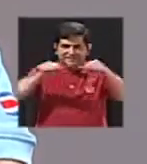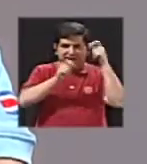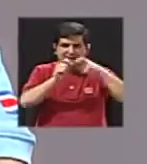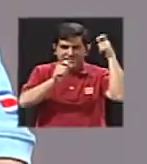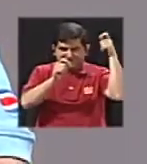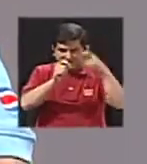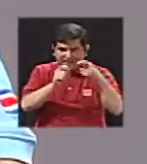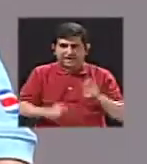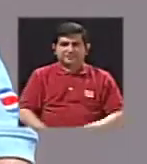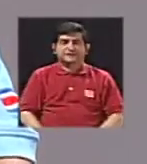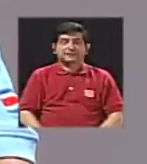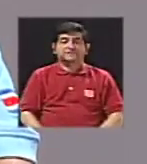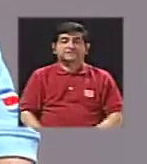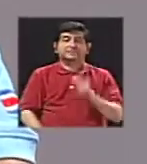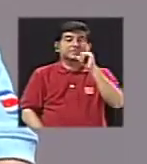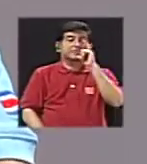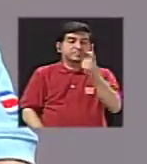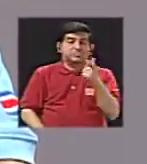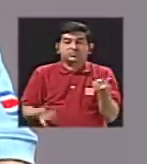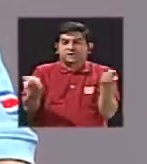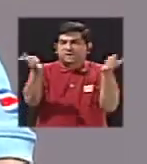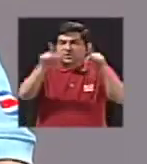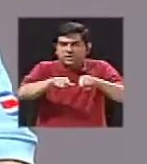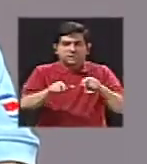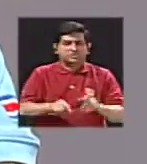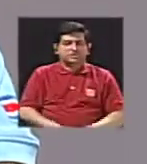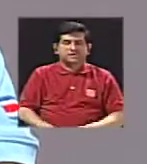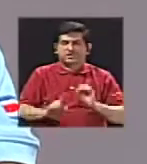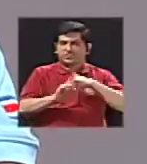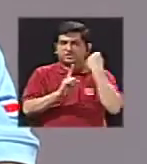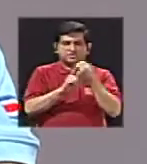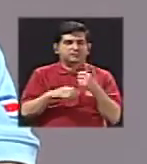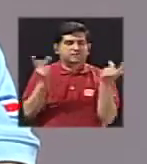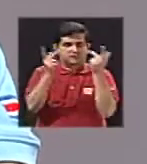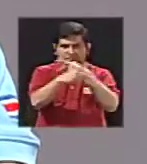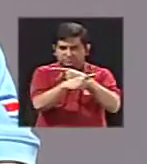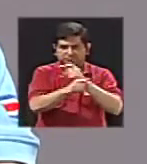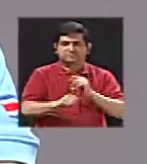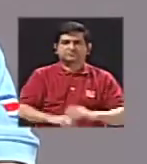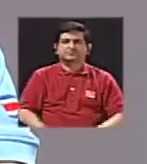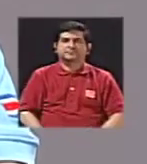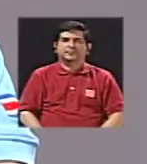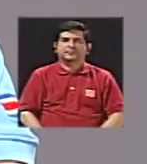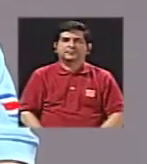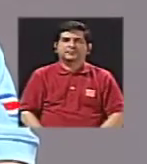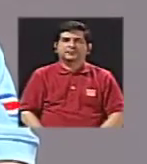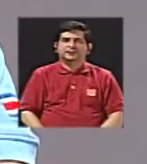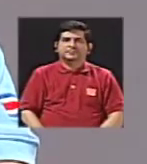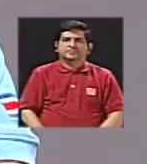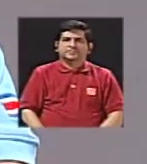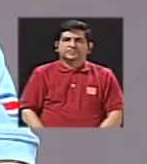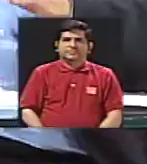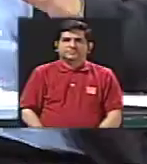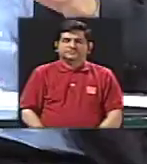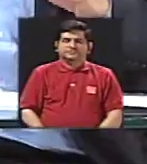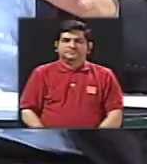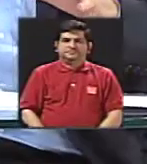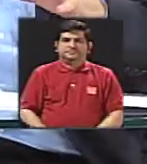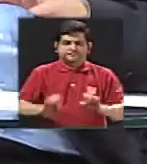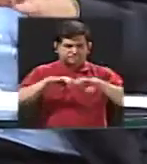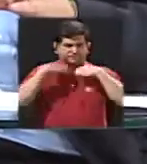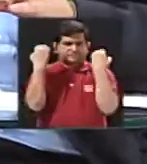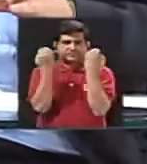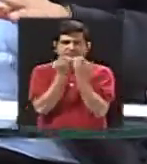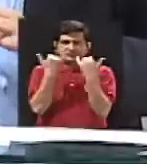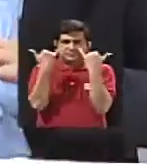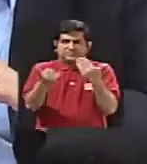estas que pues afortunadamente no ha ocurrido algo mayor. ¿Cuál es el equipamiento digamos